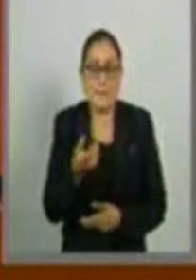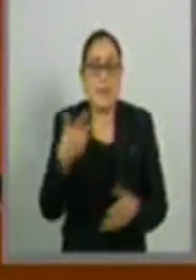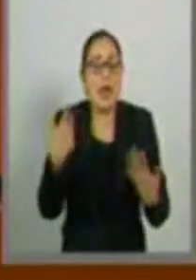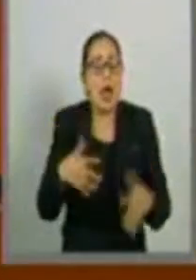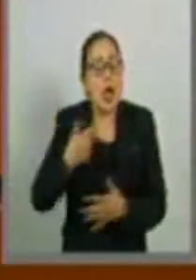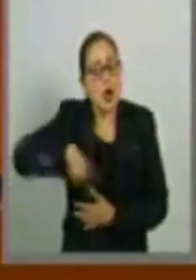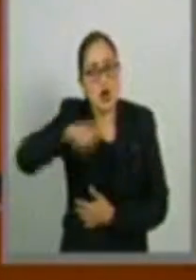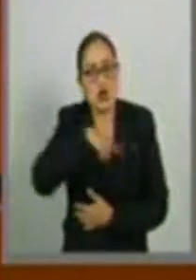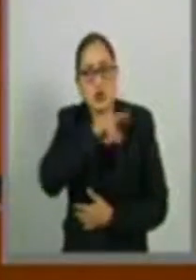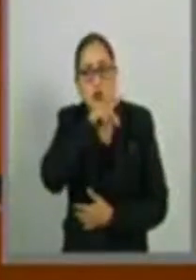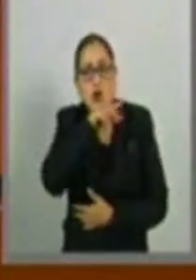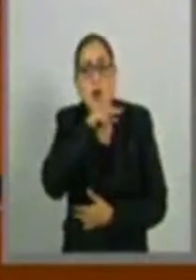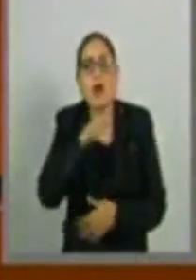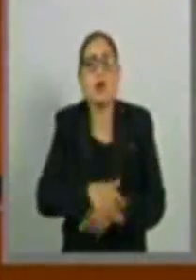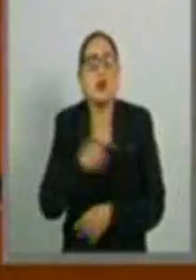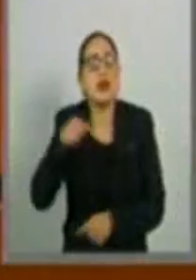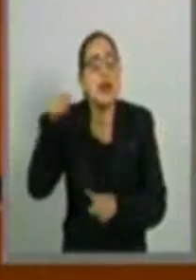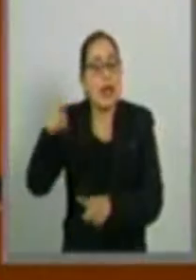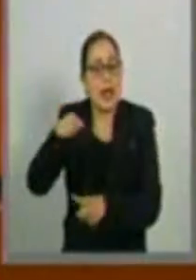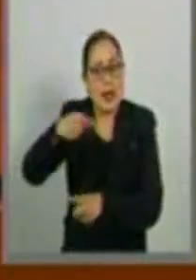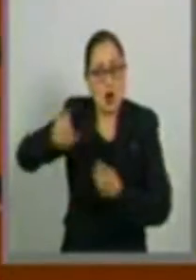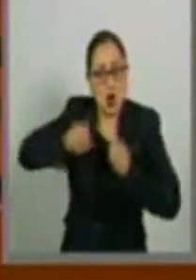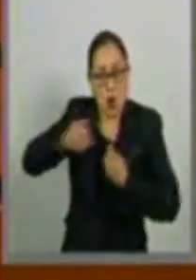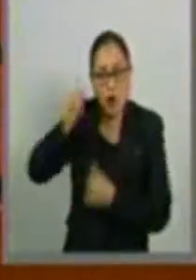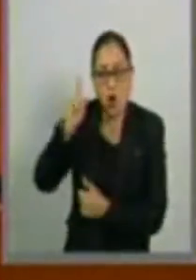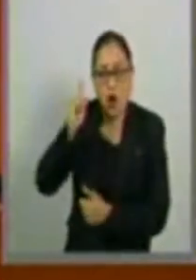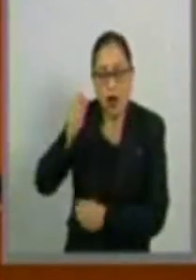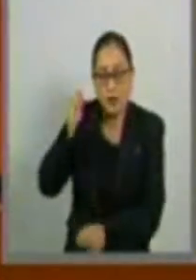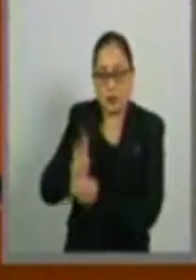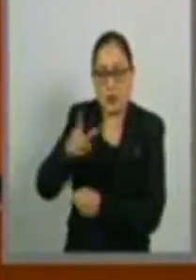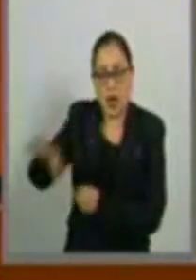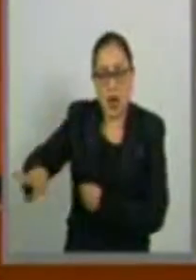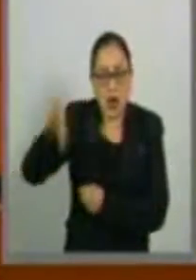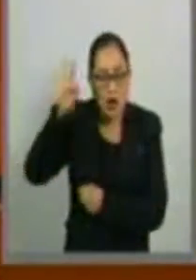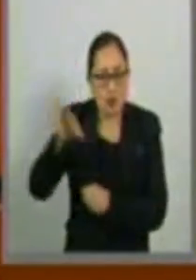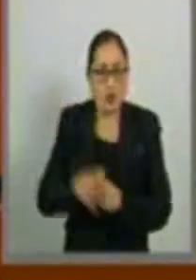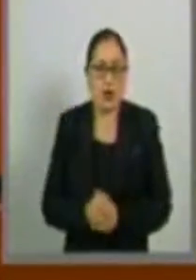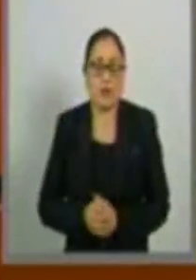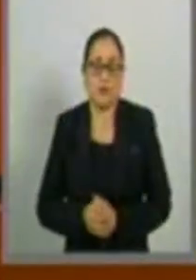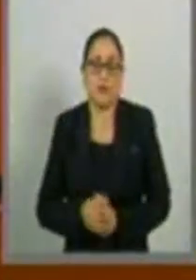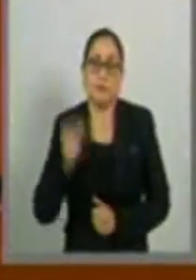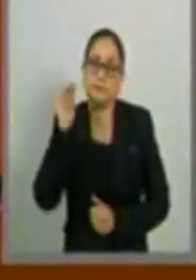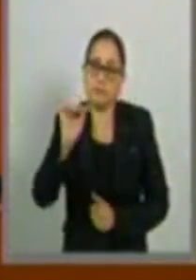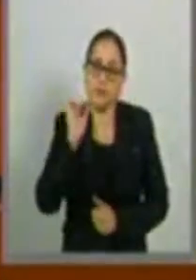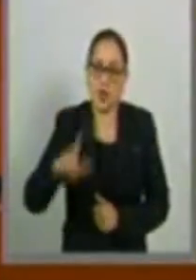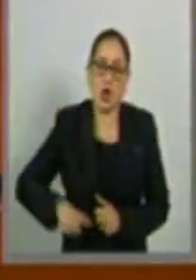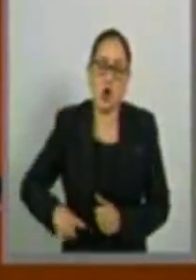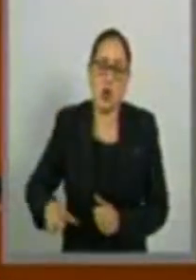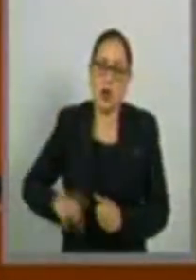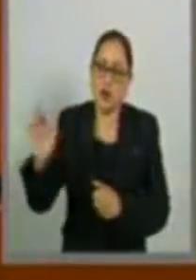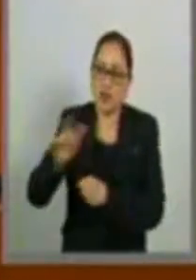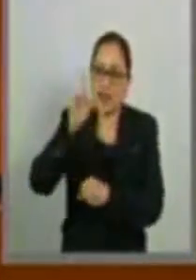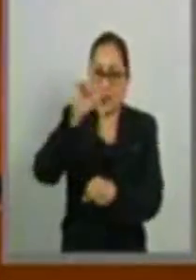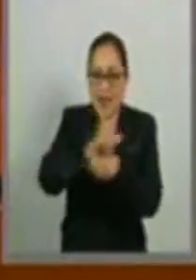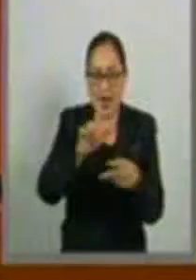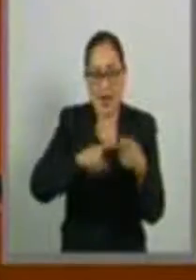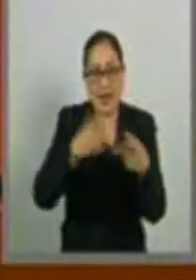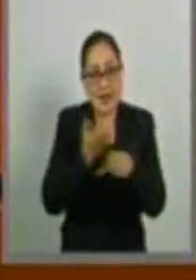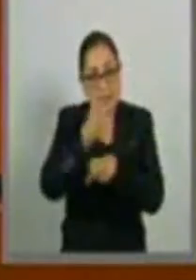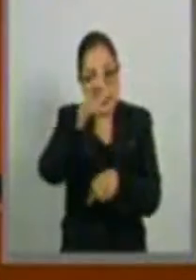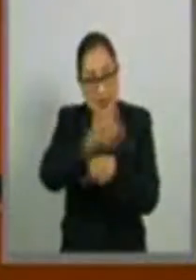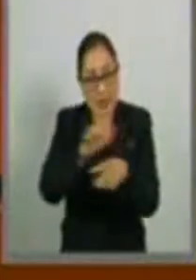preocupación porque estos jóvenes aparezcan estamos solicitando a los tres órdenes de gobierno que coordinen acciones